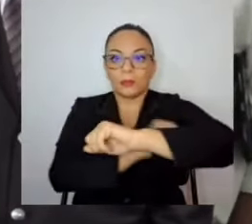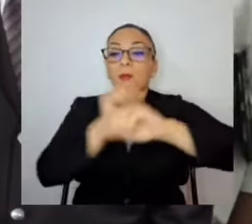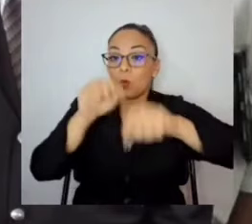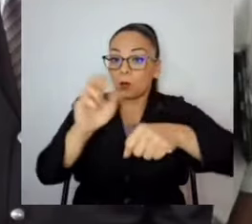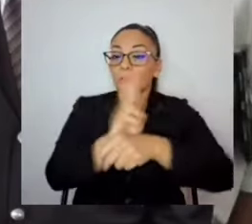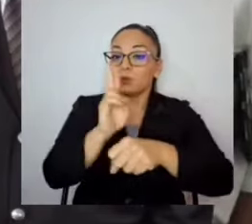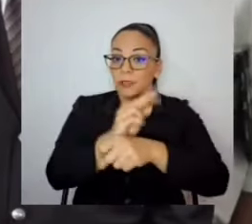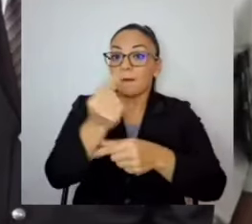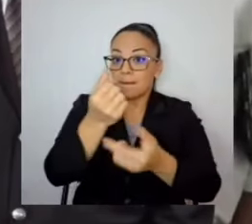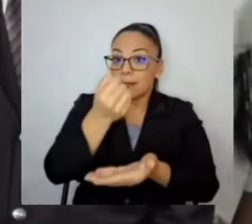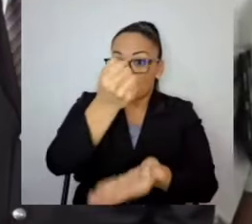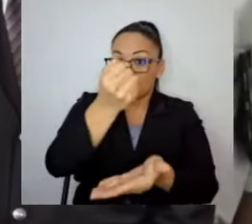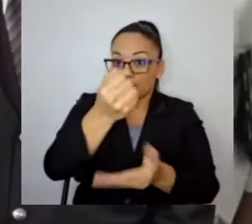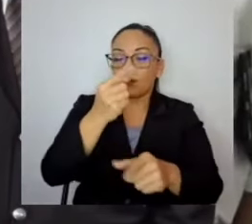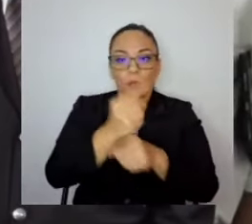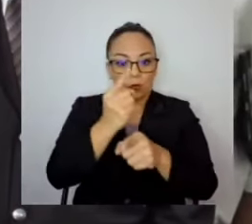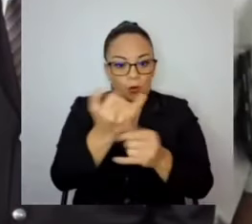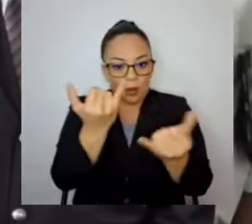financiando.